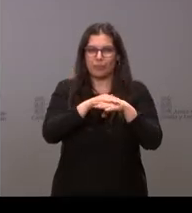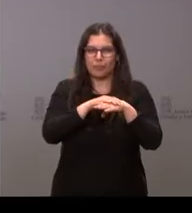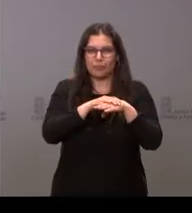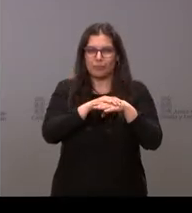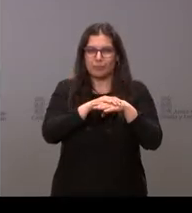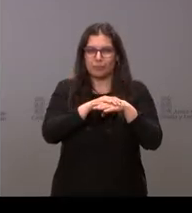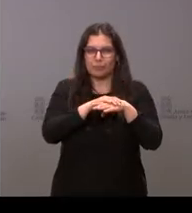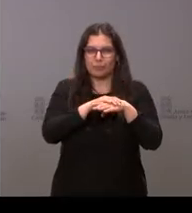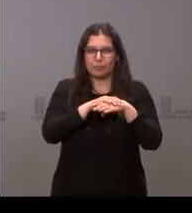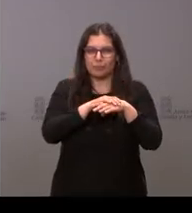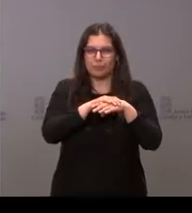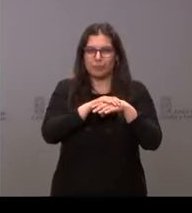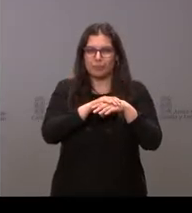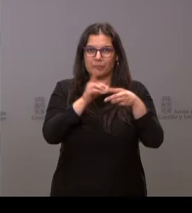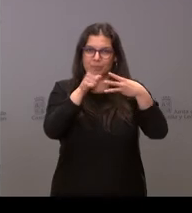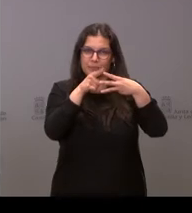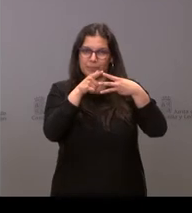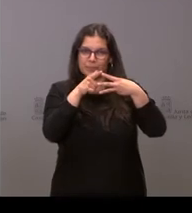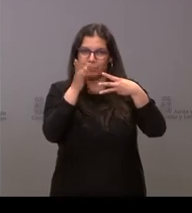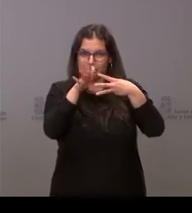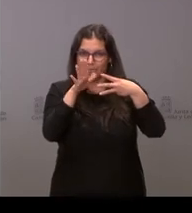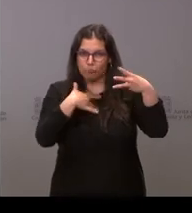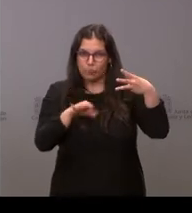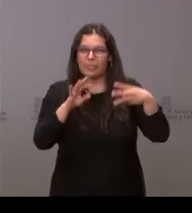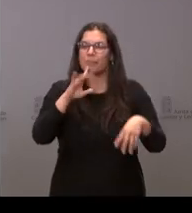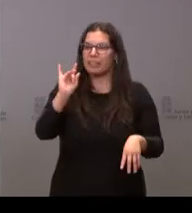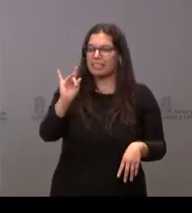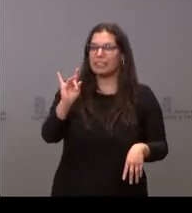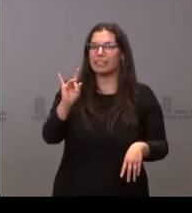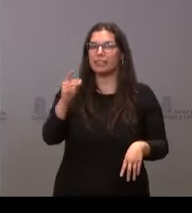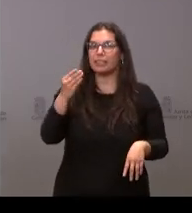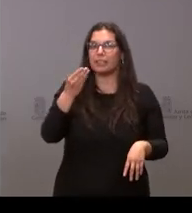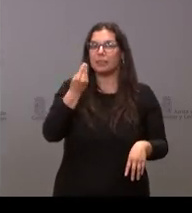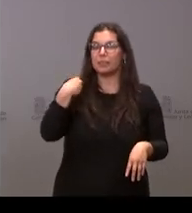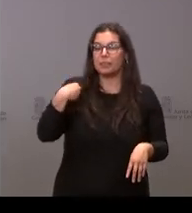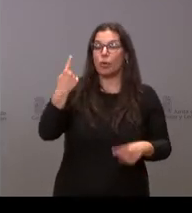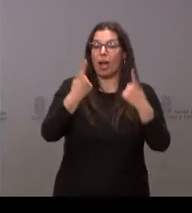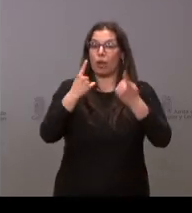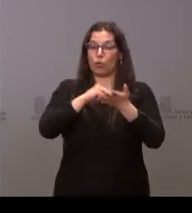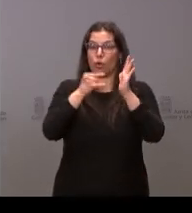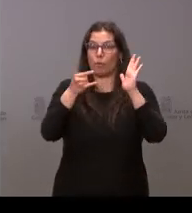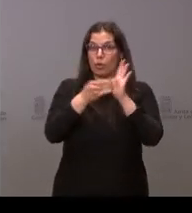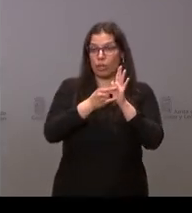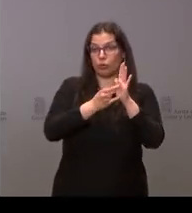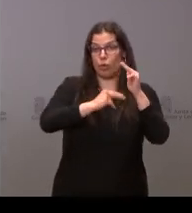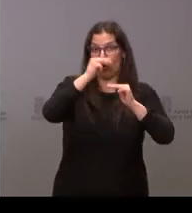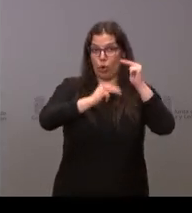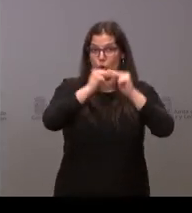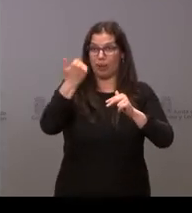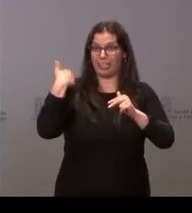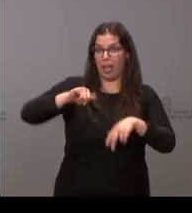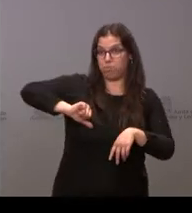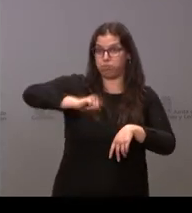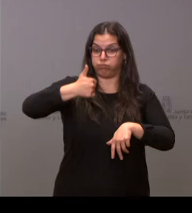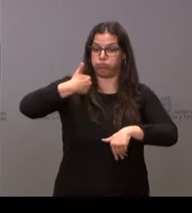Encarna, ¿puedes explicar tu primera pregunta? Sí. Si les preocupa que alguno de los proyectos u obras ya aprobados